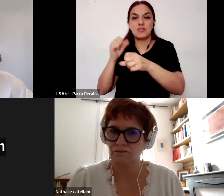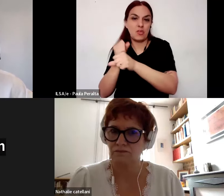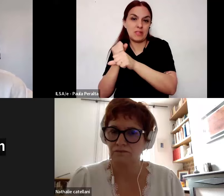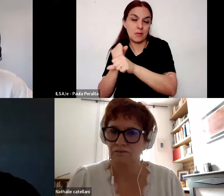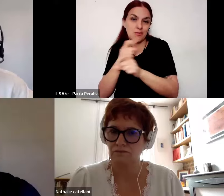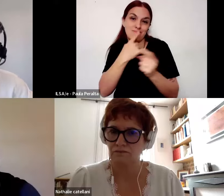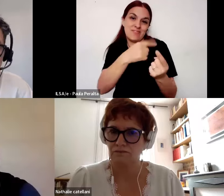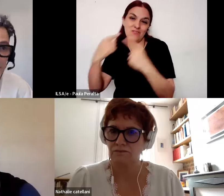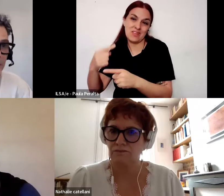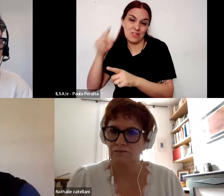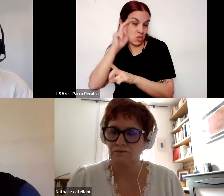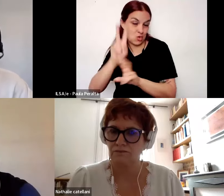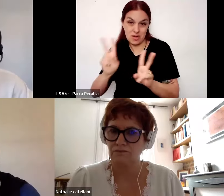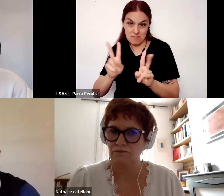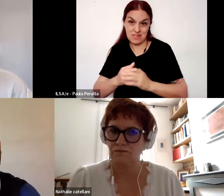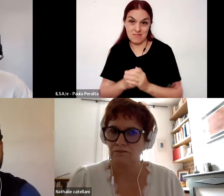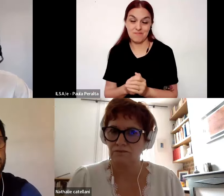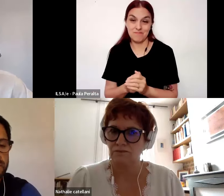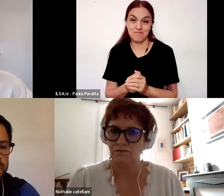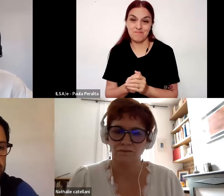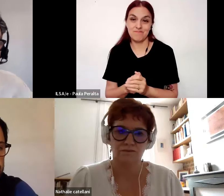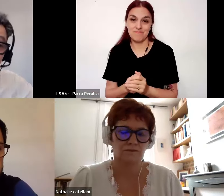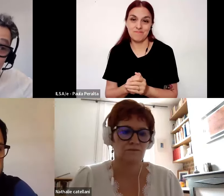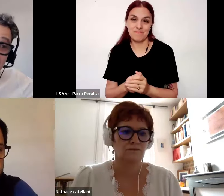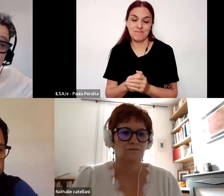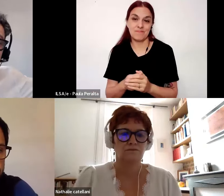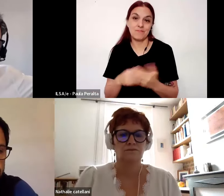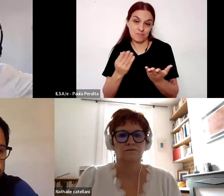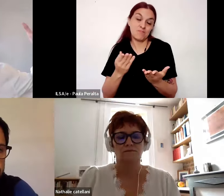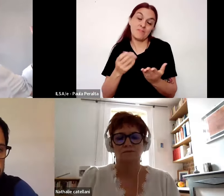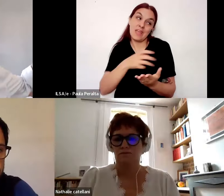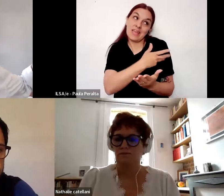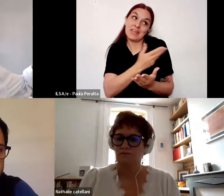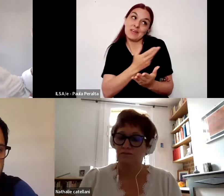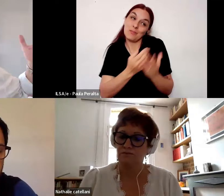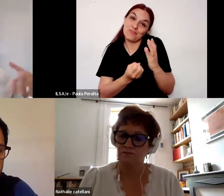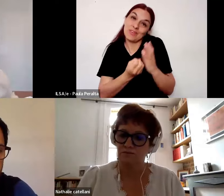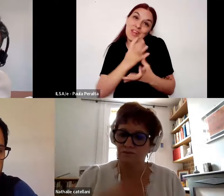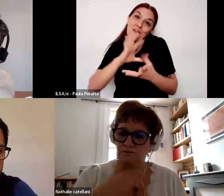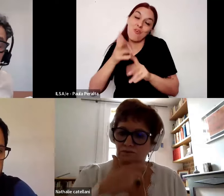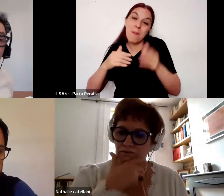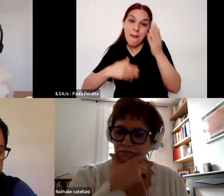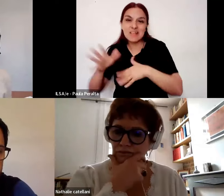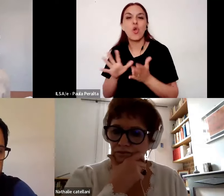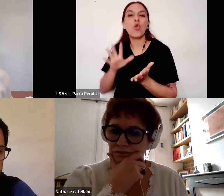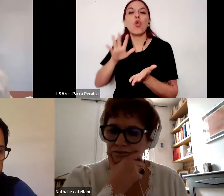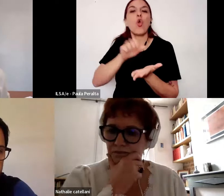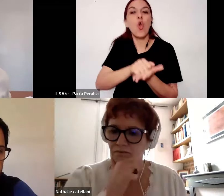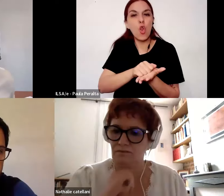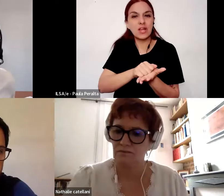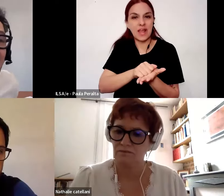pedagógico se generaron formas más coloniales del decir por decirlo de alguna forma pero también fueron